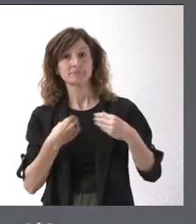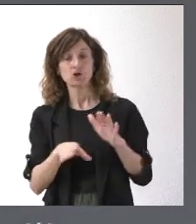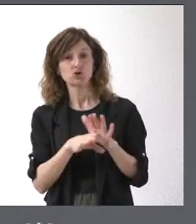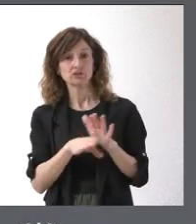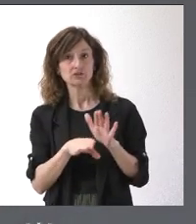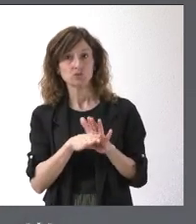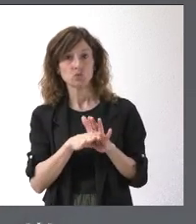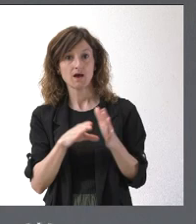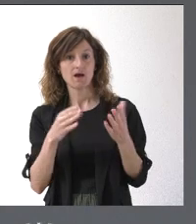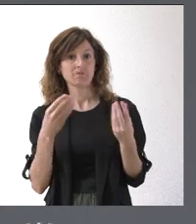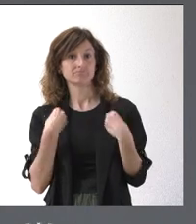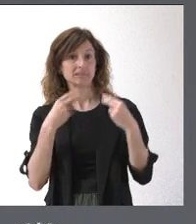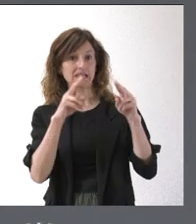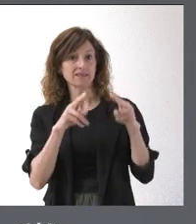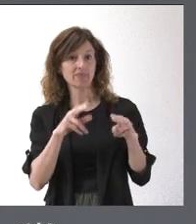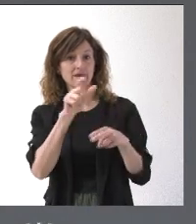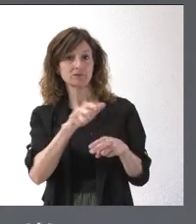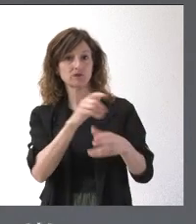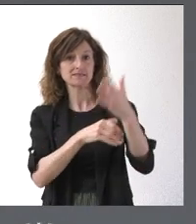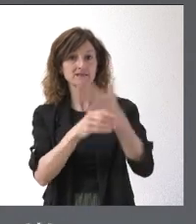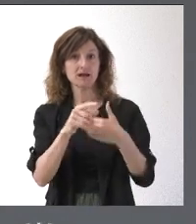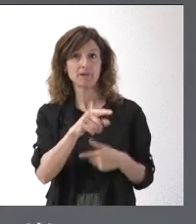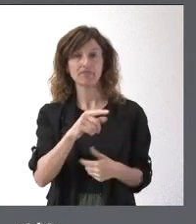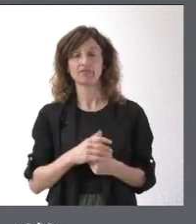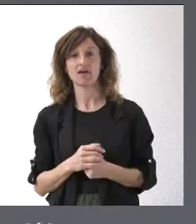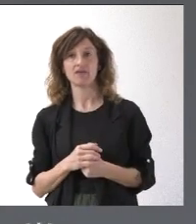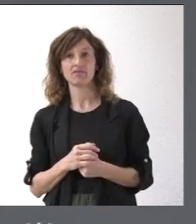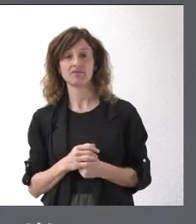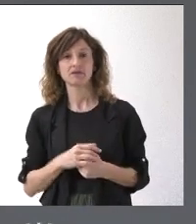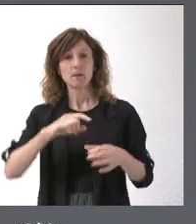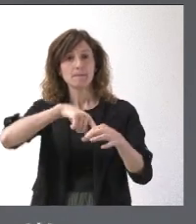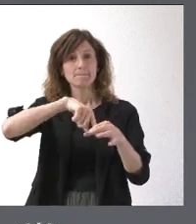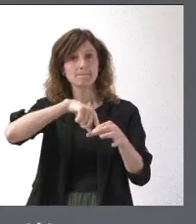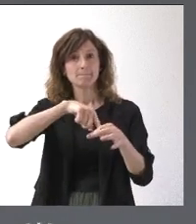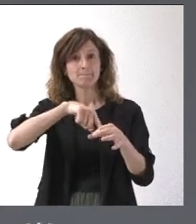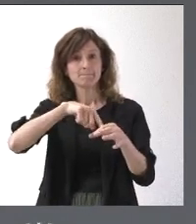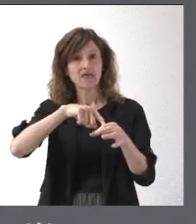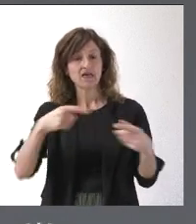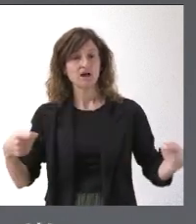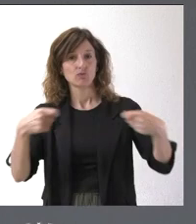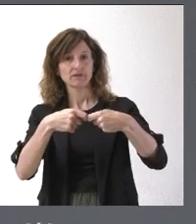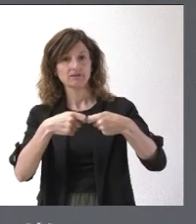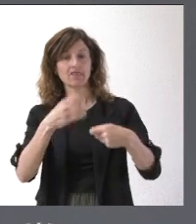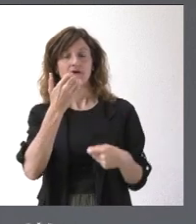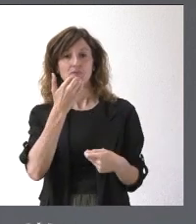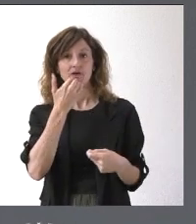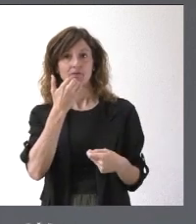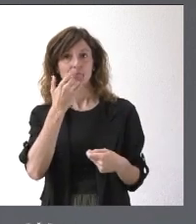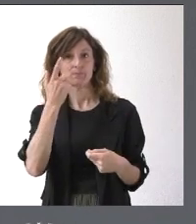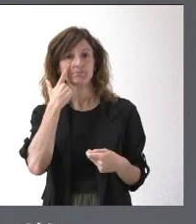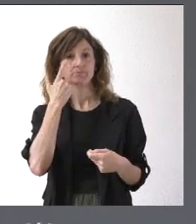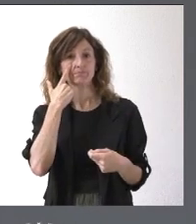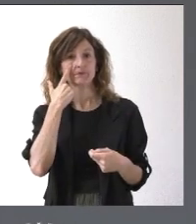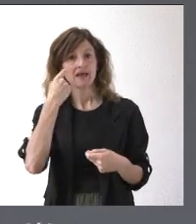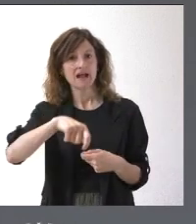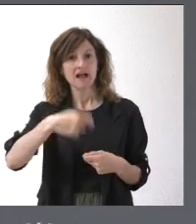una residencia de personas con discapacidad. Esas plazas, si están en una plaza concertada, por ejemplo, esas plazas habitualmente son